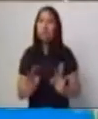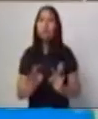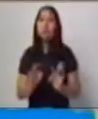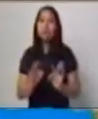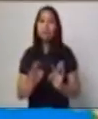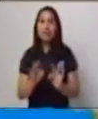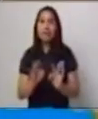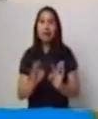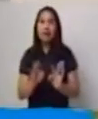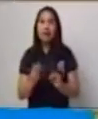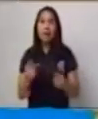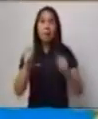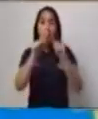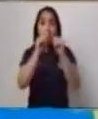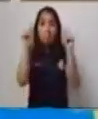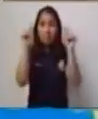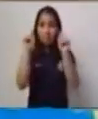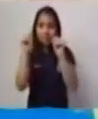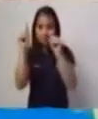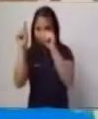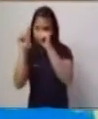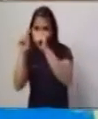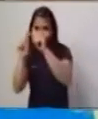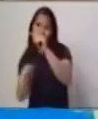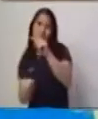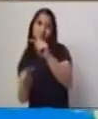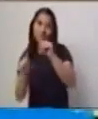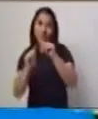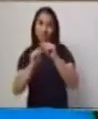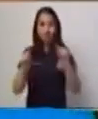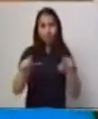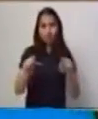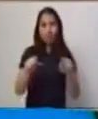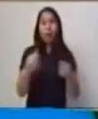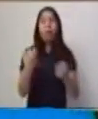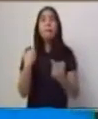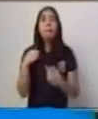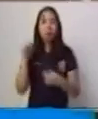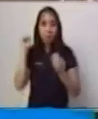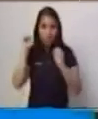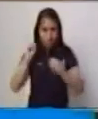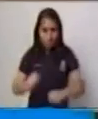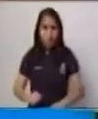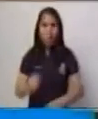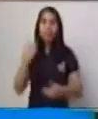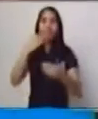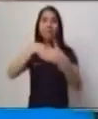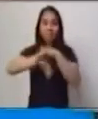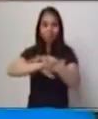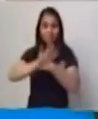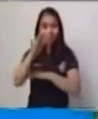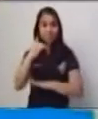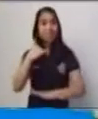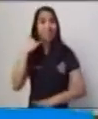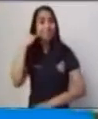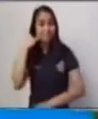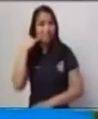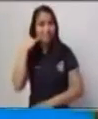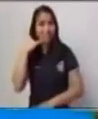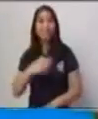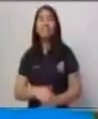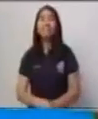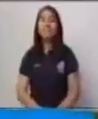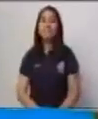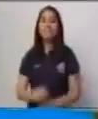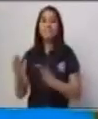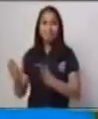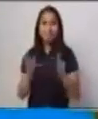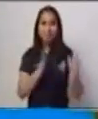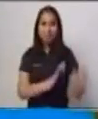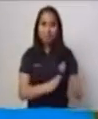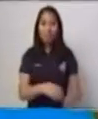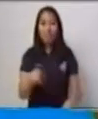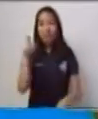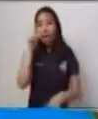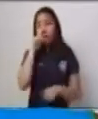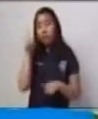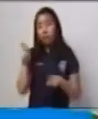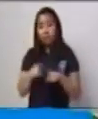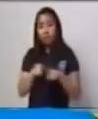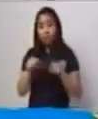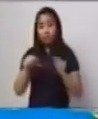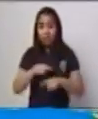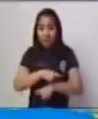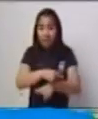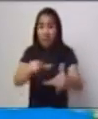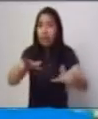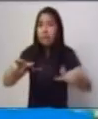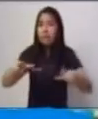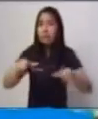El espacio no solo se refiere a lo que está fuera de un cuerpo o de un objeto. También es el lugar que